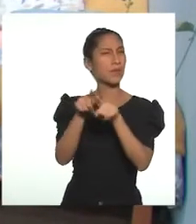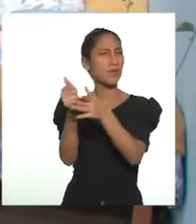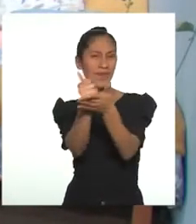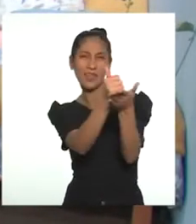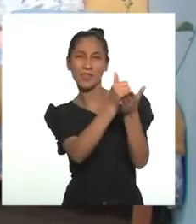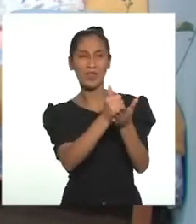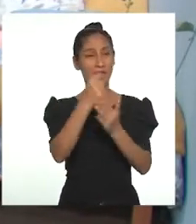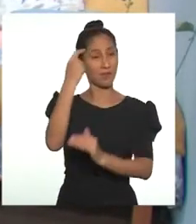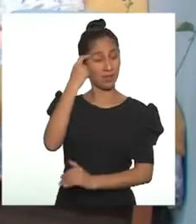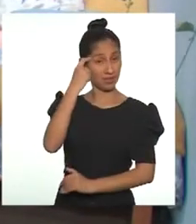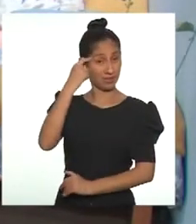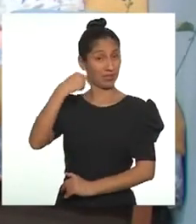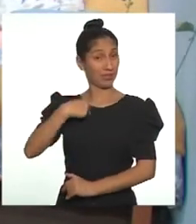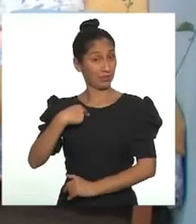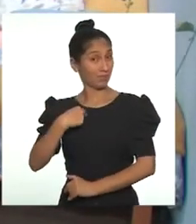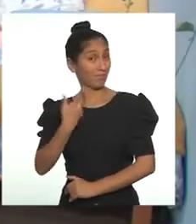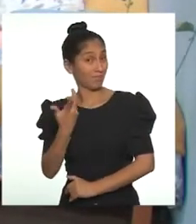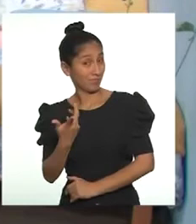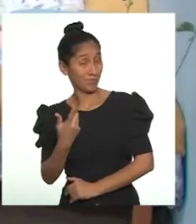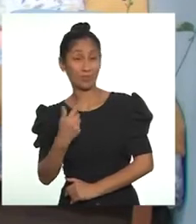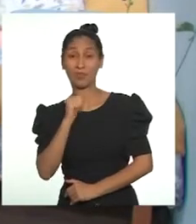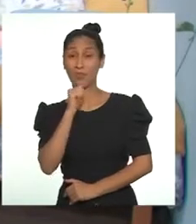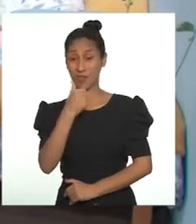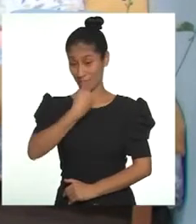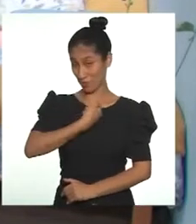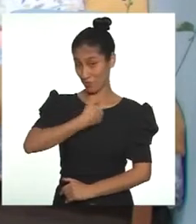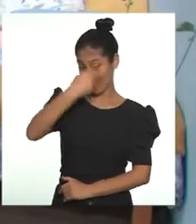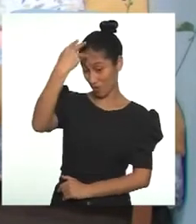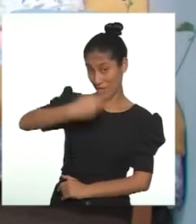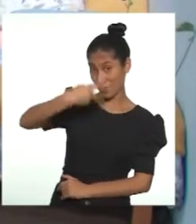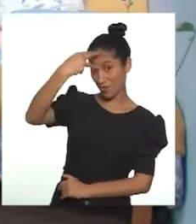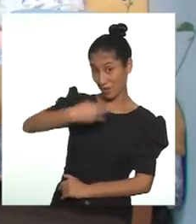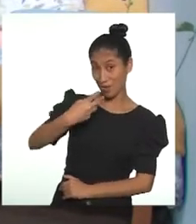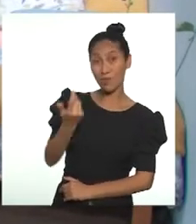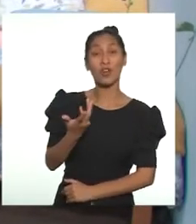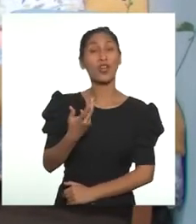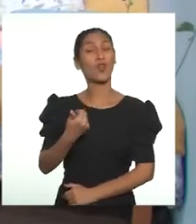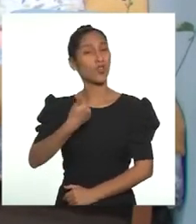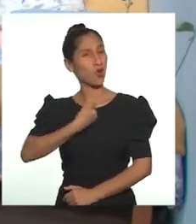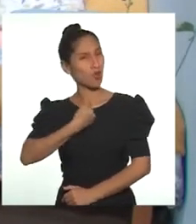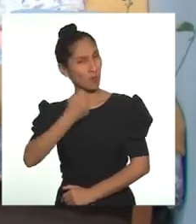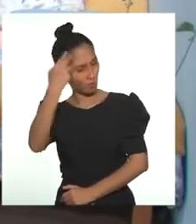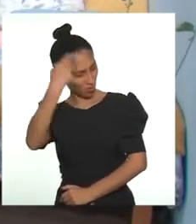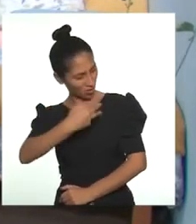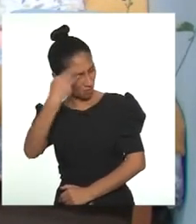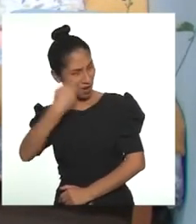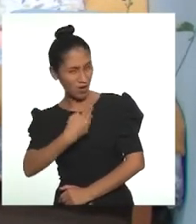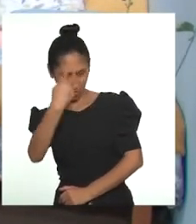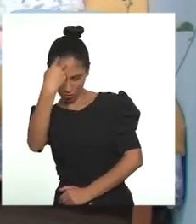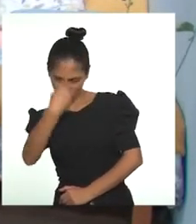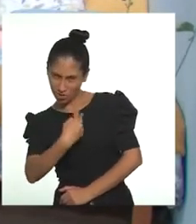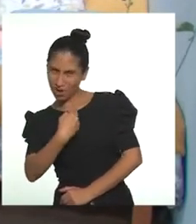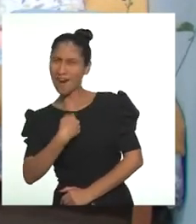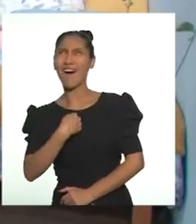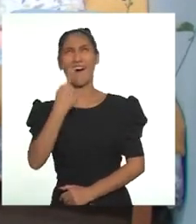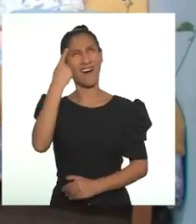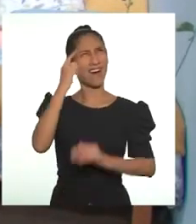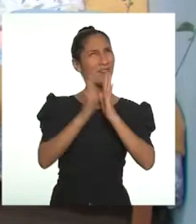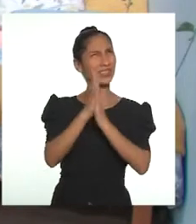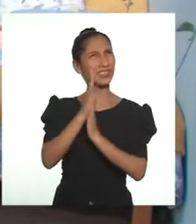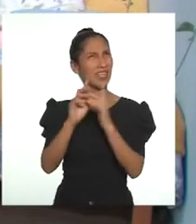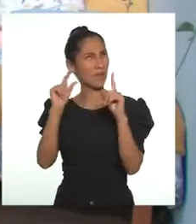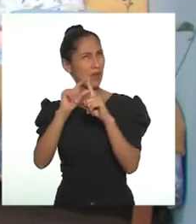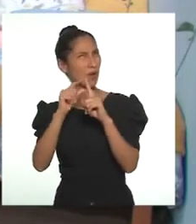de que aún tengo mucho más por investigar. Porque cuando uno explora sobre la autoestima, es inevitable que aparezcan palabras como